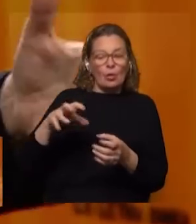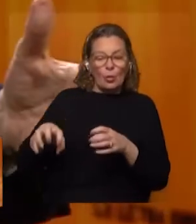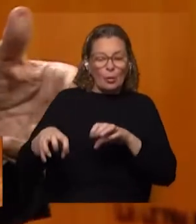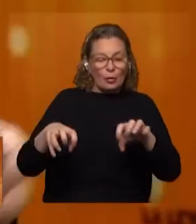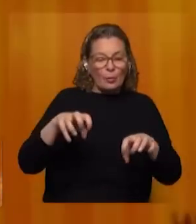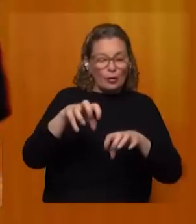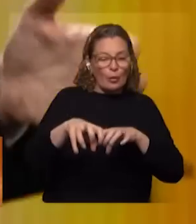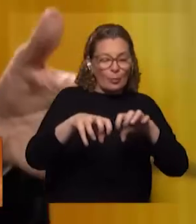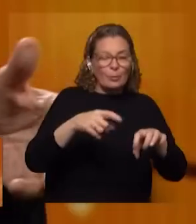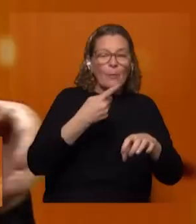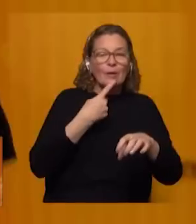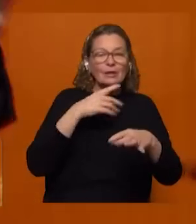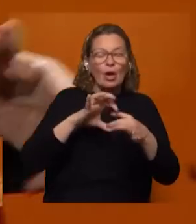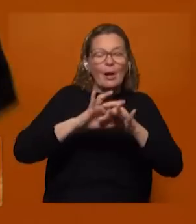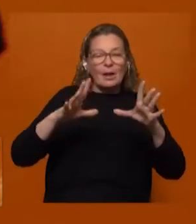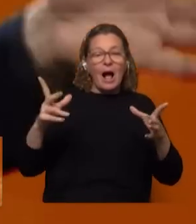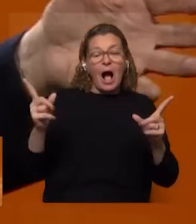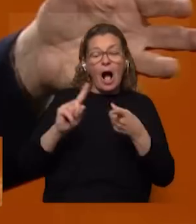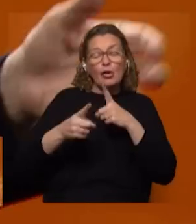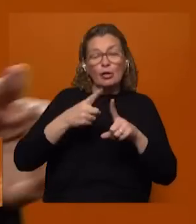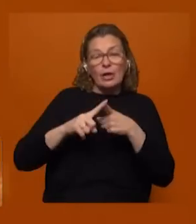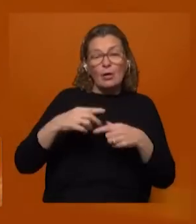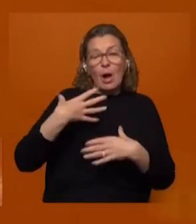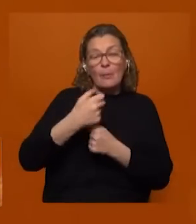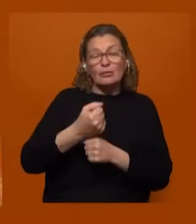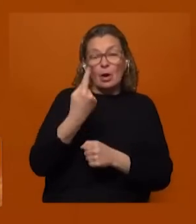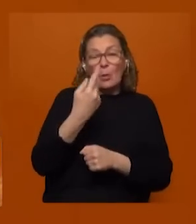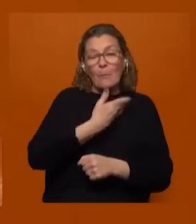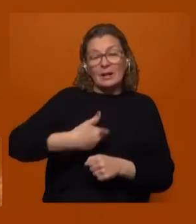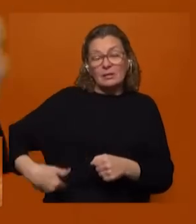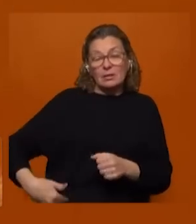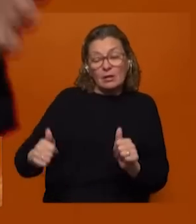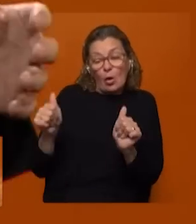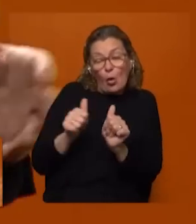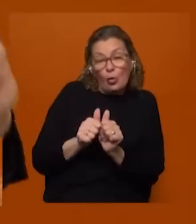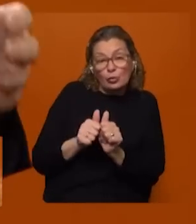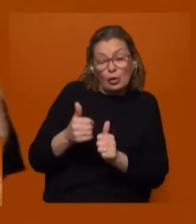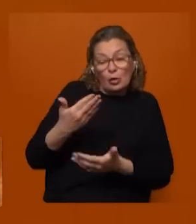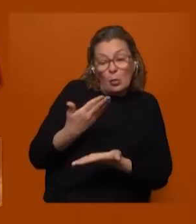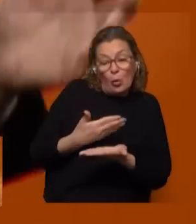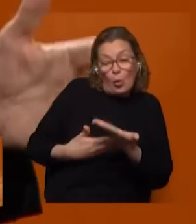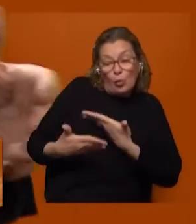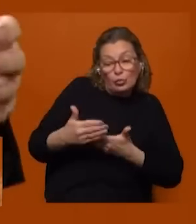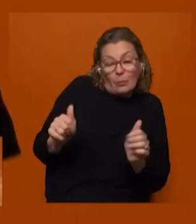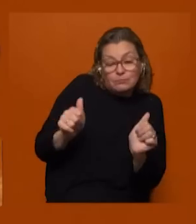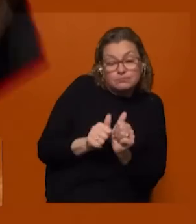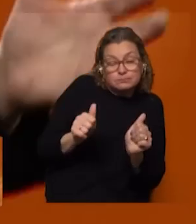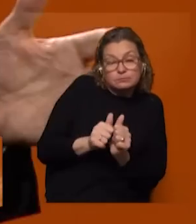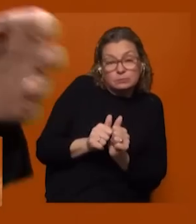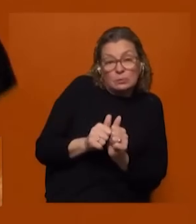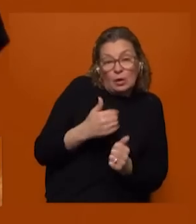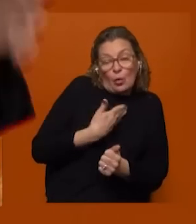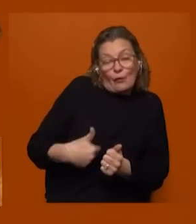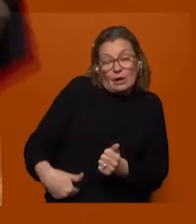independientes que acordaron apoyar un candidato presidente y acordaron luego coparticipar o participar en un